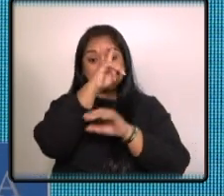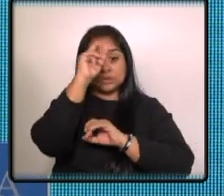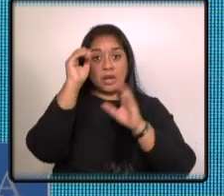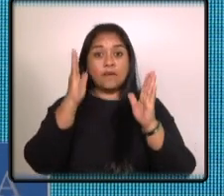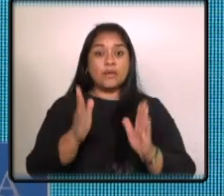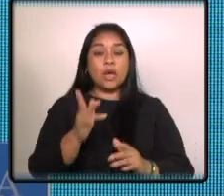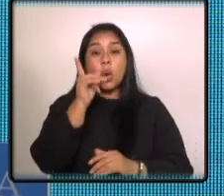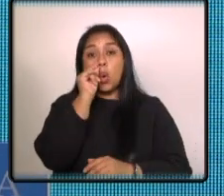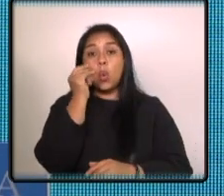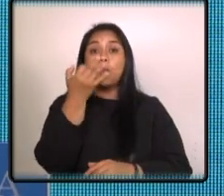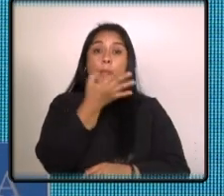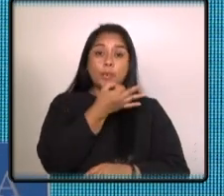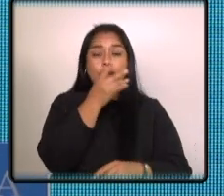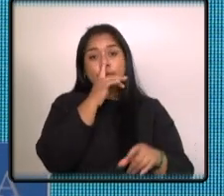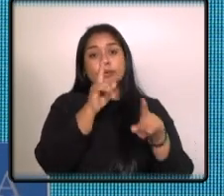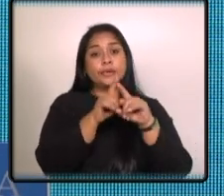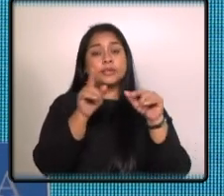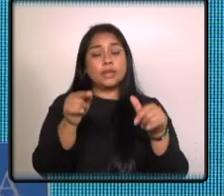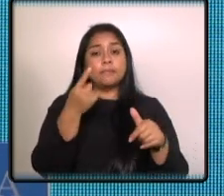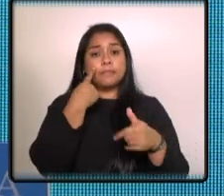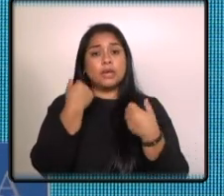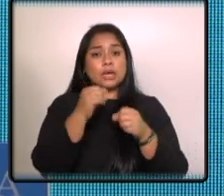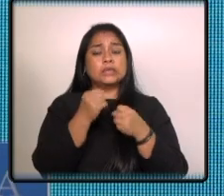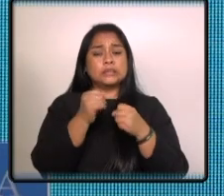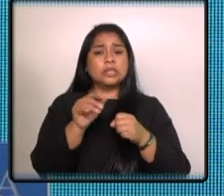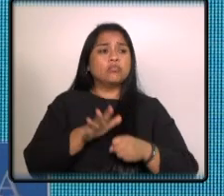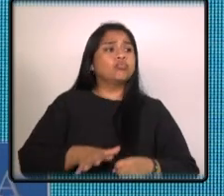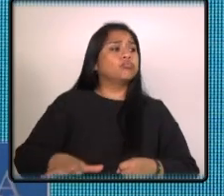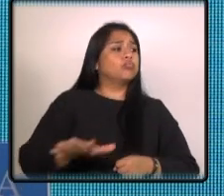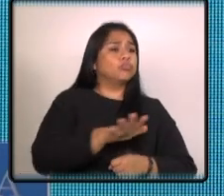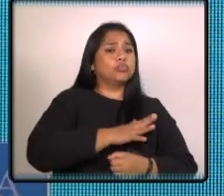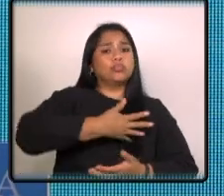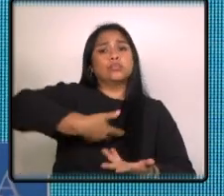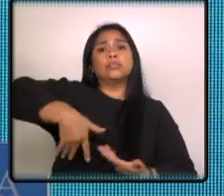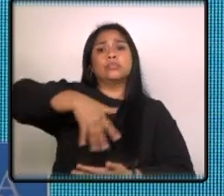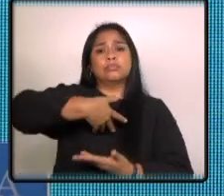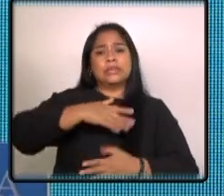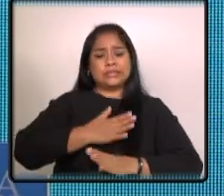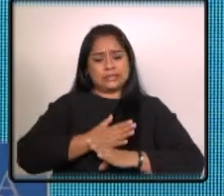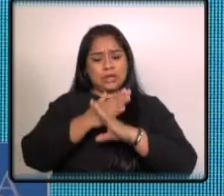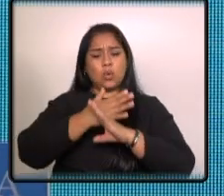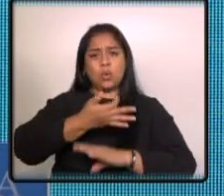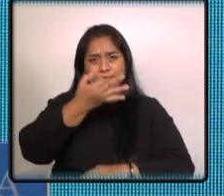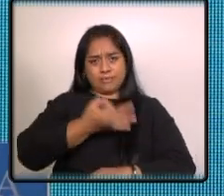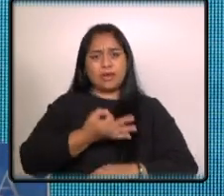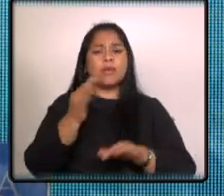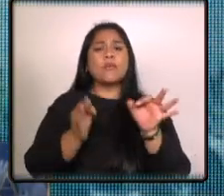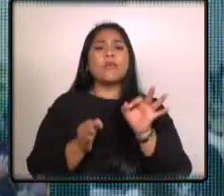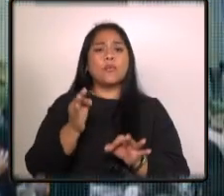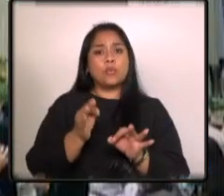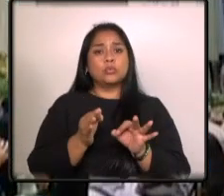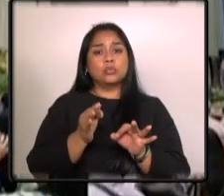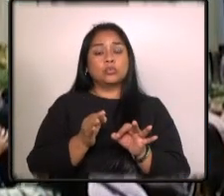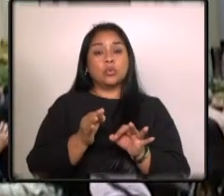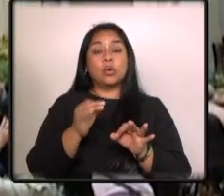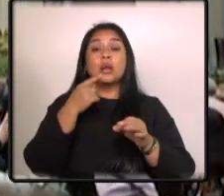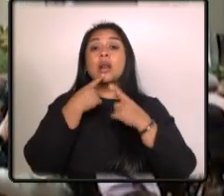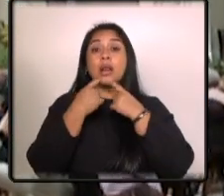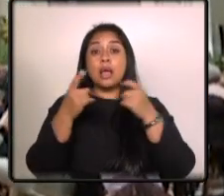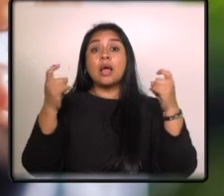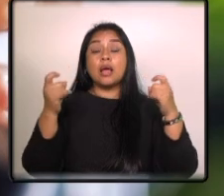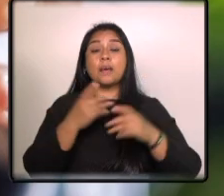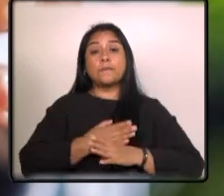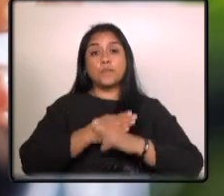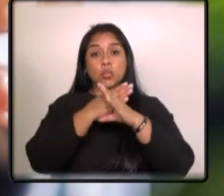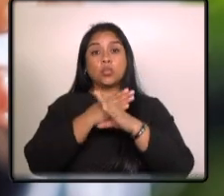trabajadoras y la creación de un entorno laboral seguro digno y justo la campaña